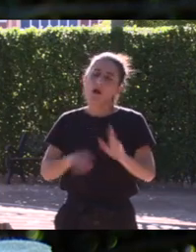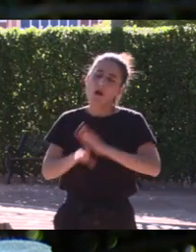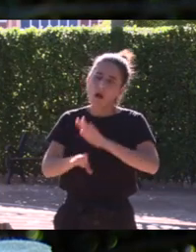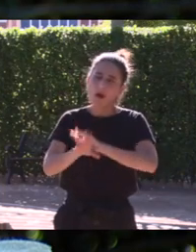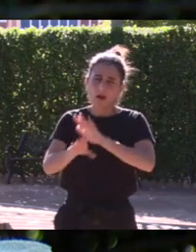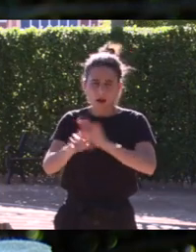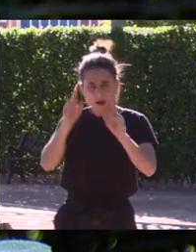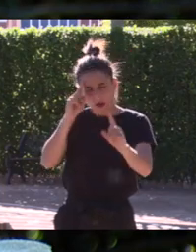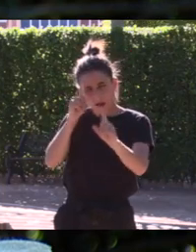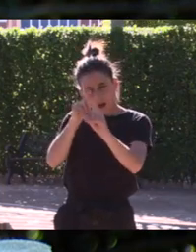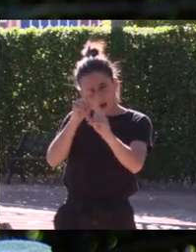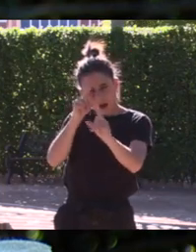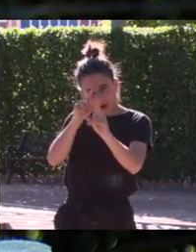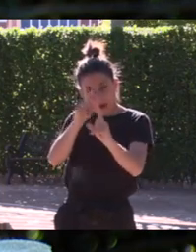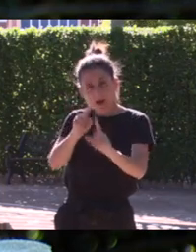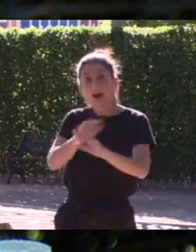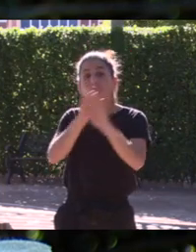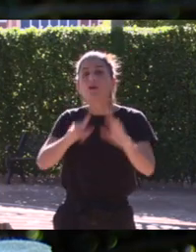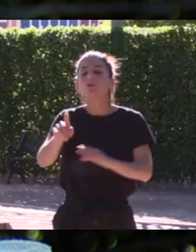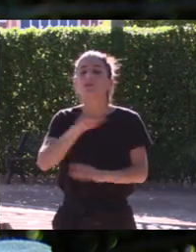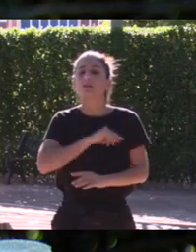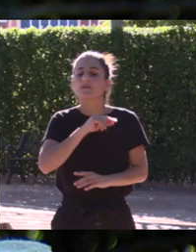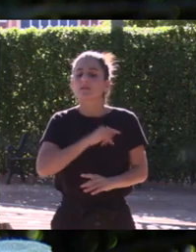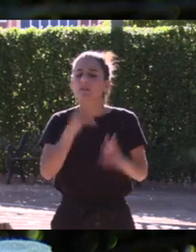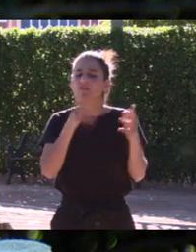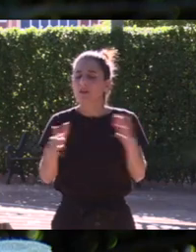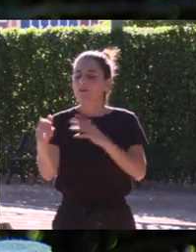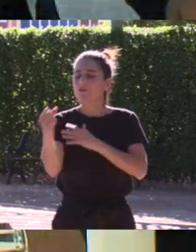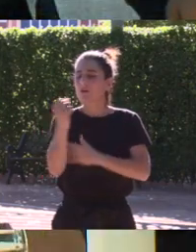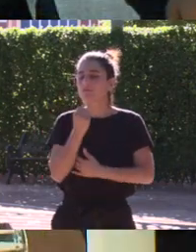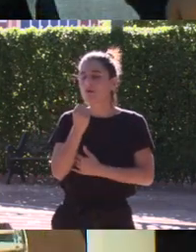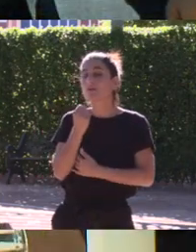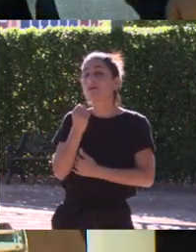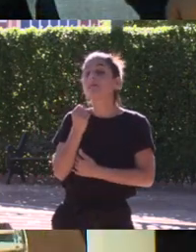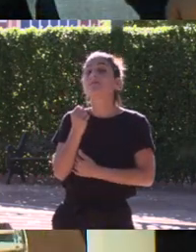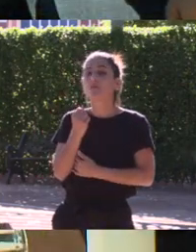cuando comprendiste que el viento era tu aliado pues